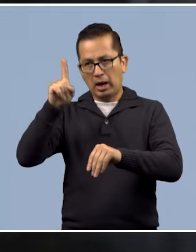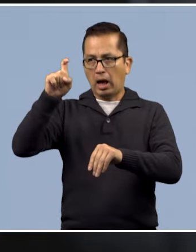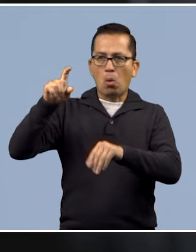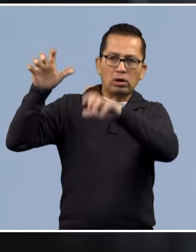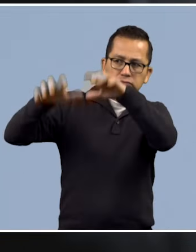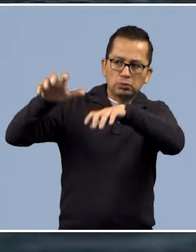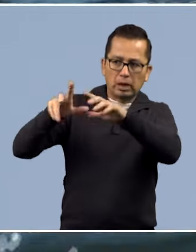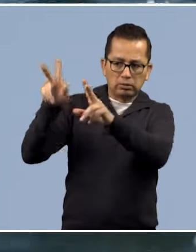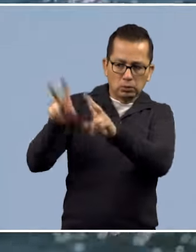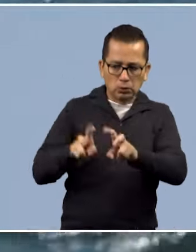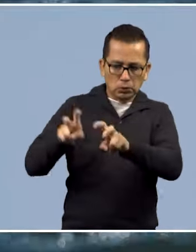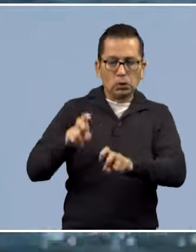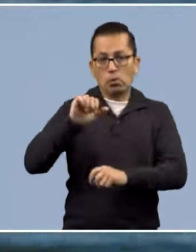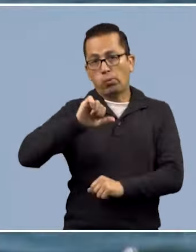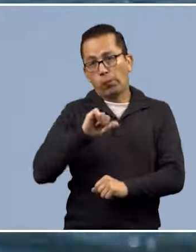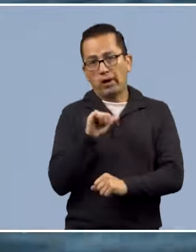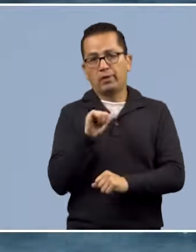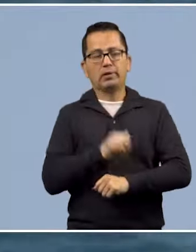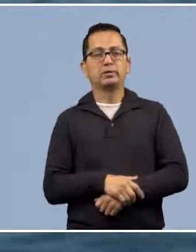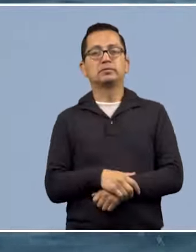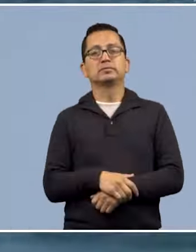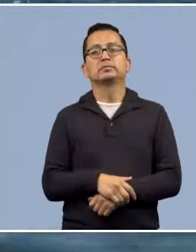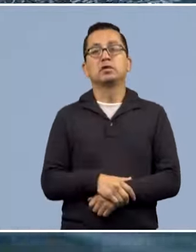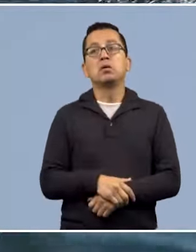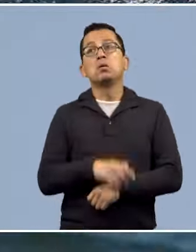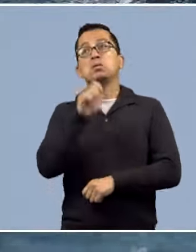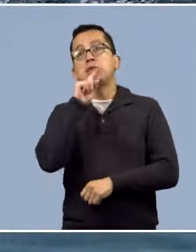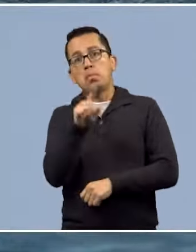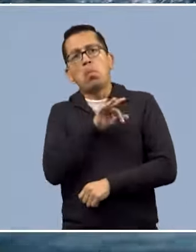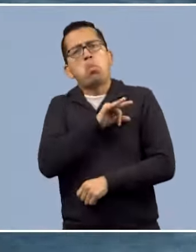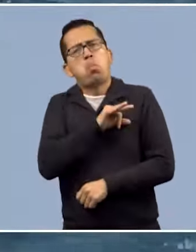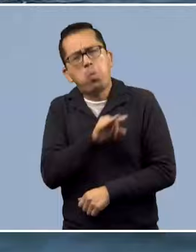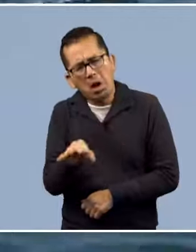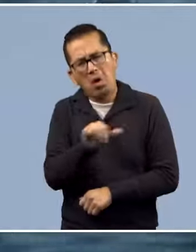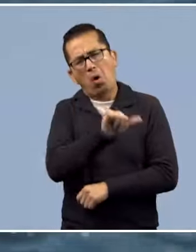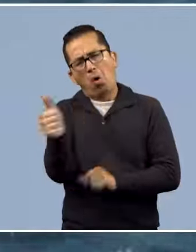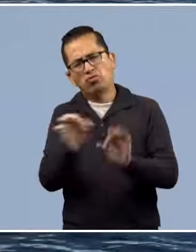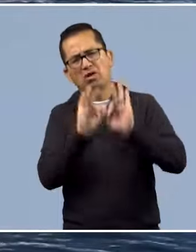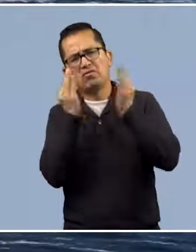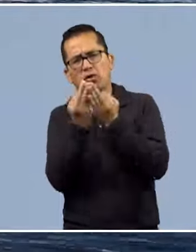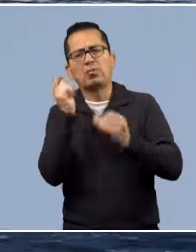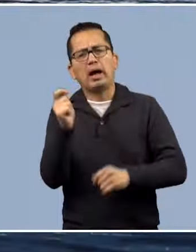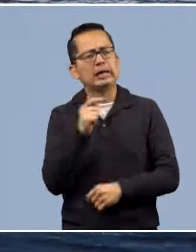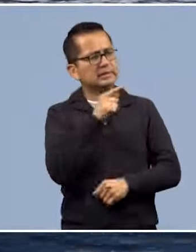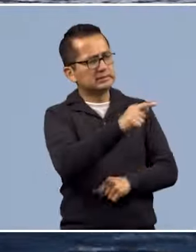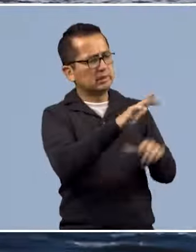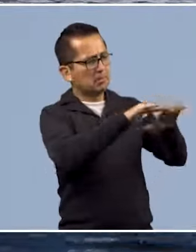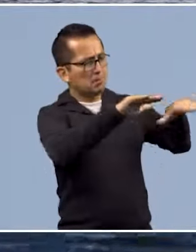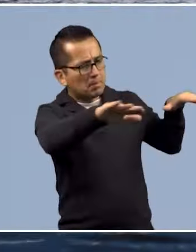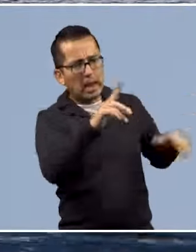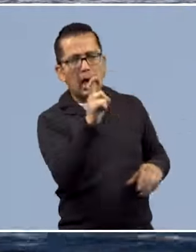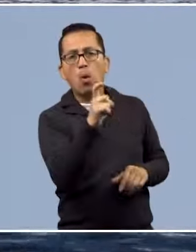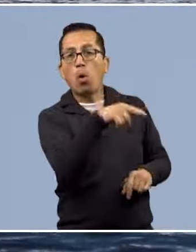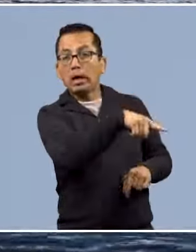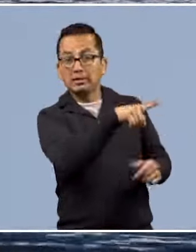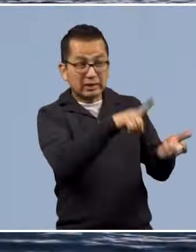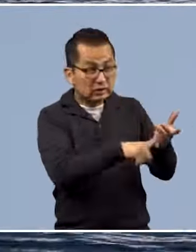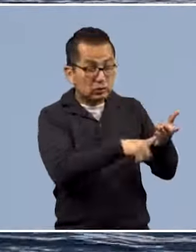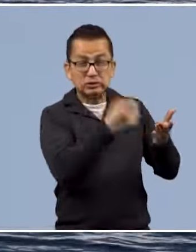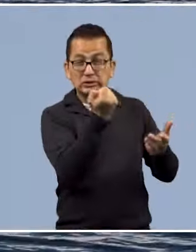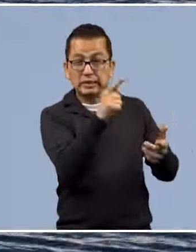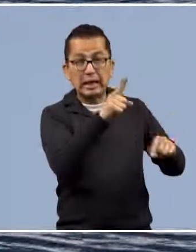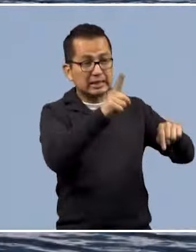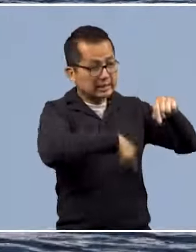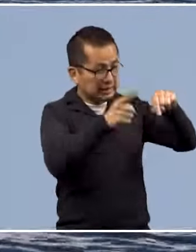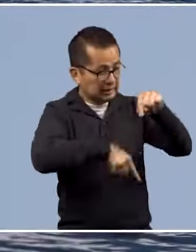viviendas. Otra opción es recurrir a la desalinización del agua del mar para abastecer de agua a las zonas costeras y